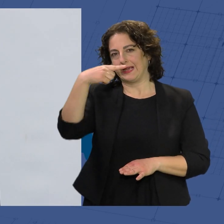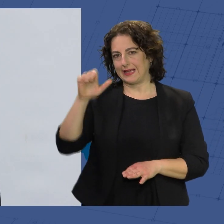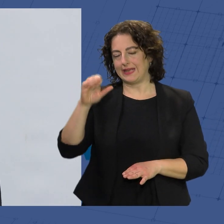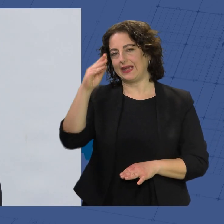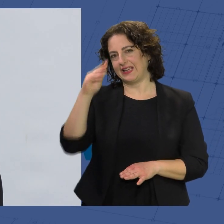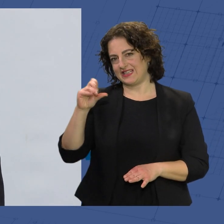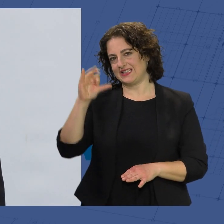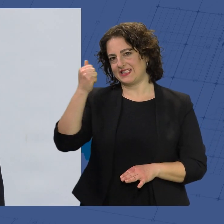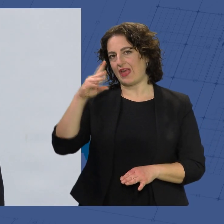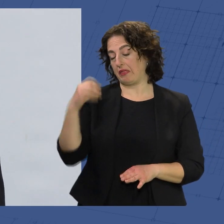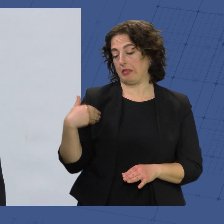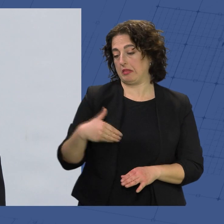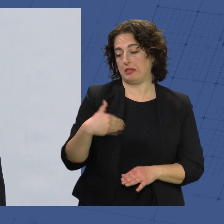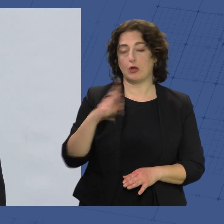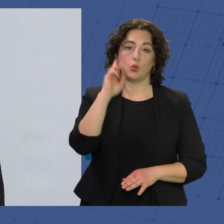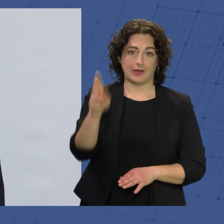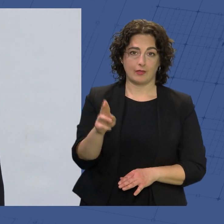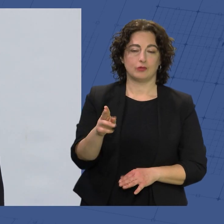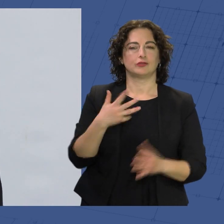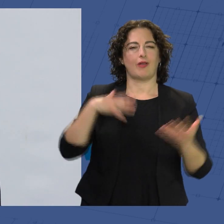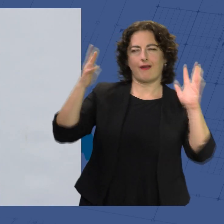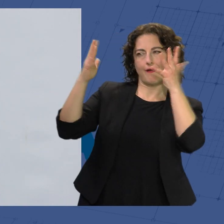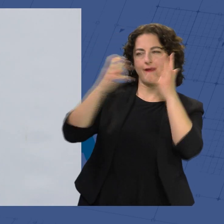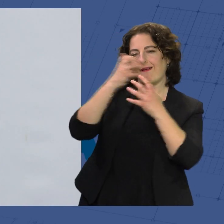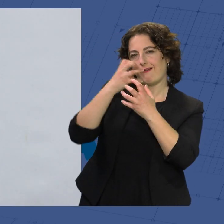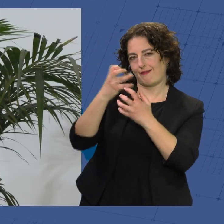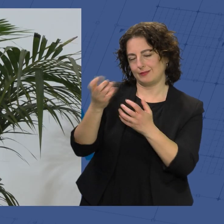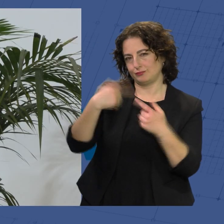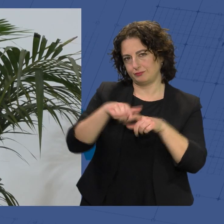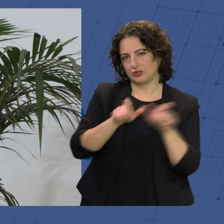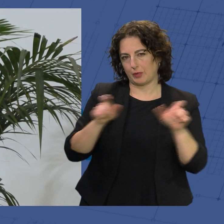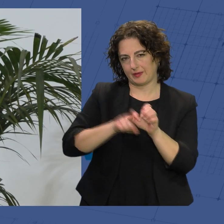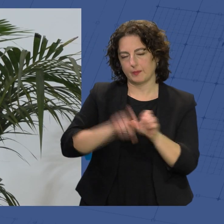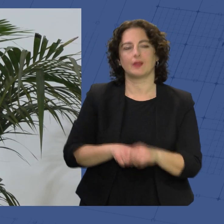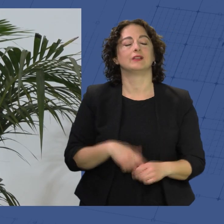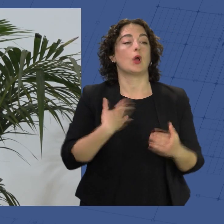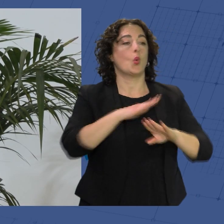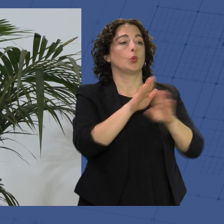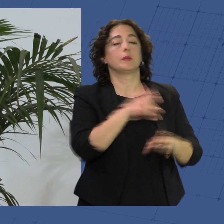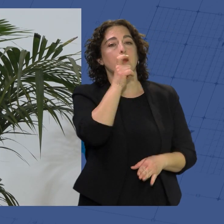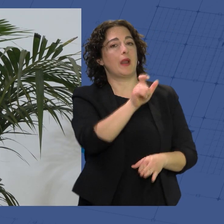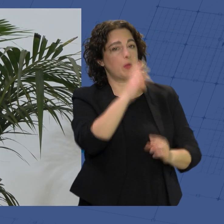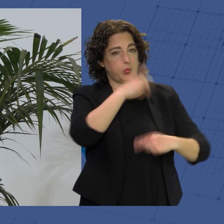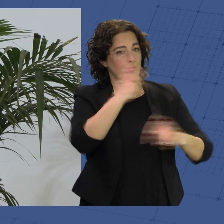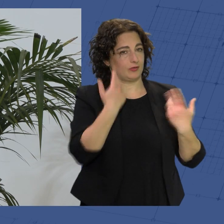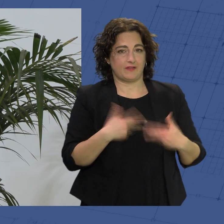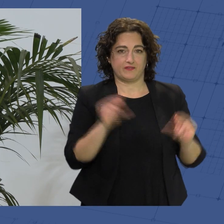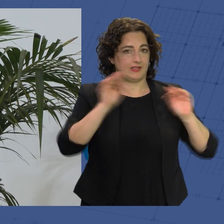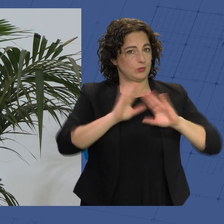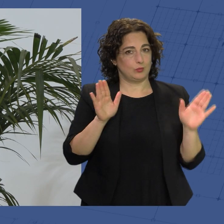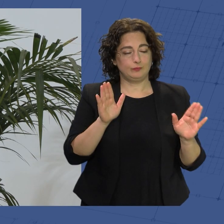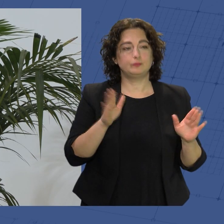jubila próximamente y que ha sido ovacionado por los asistentes. Son mis últimas palabras en público y quería